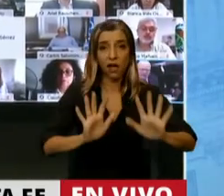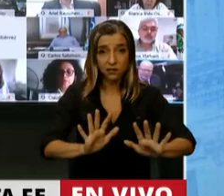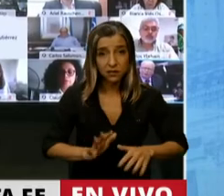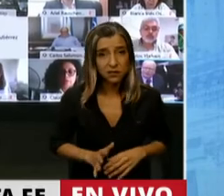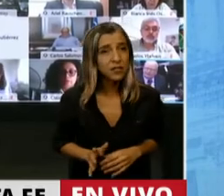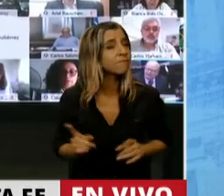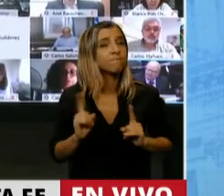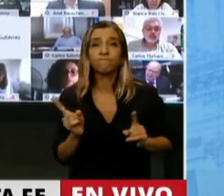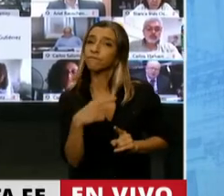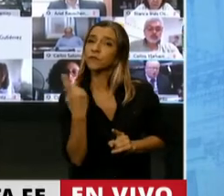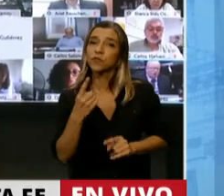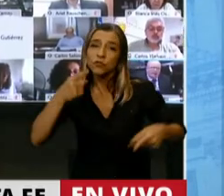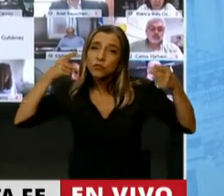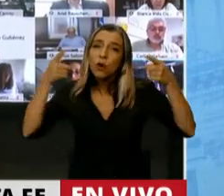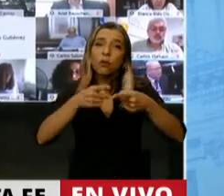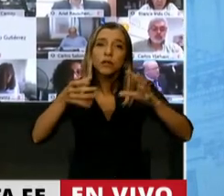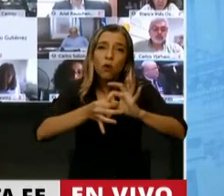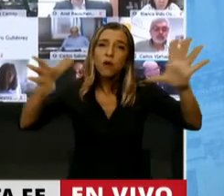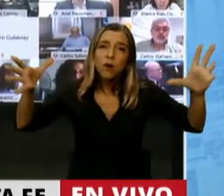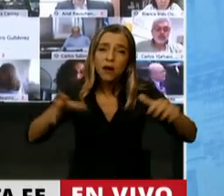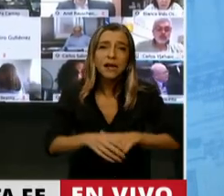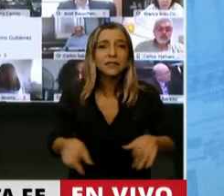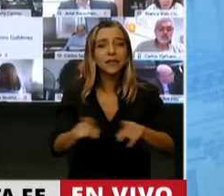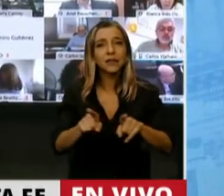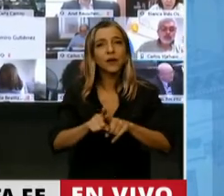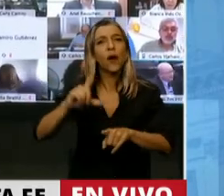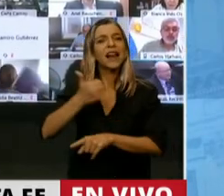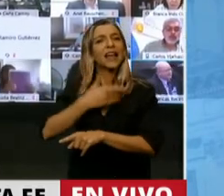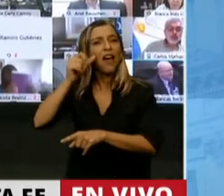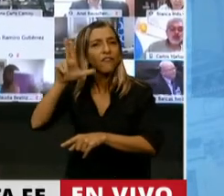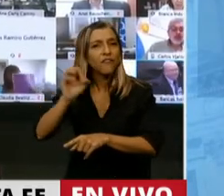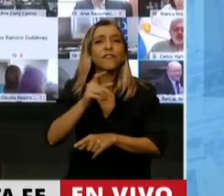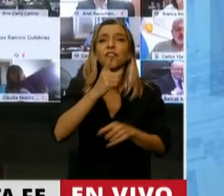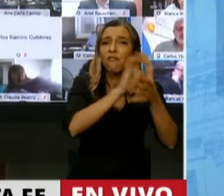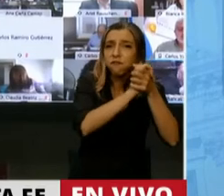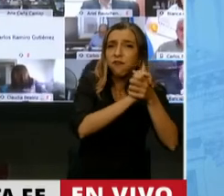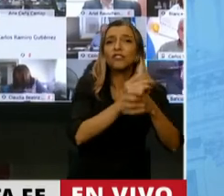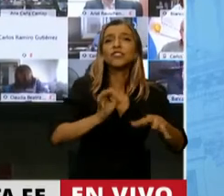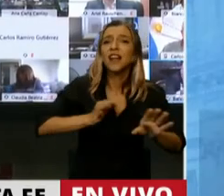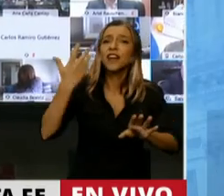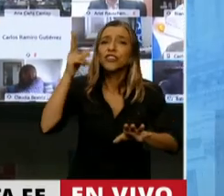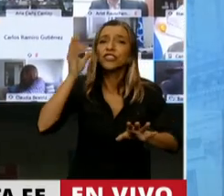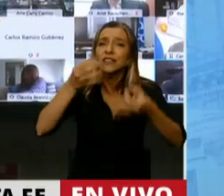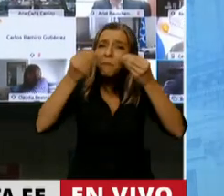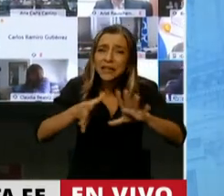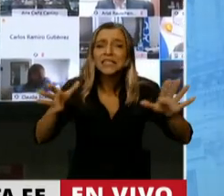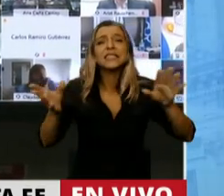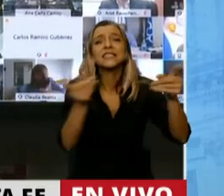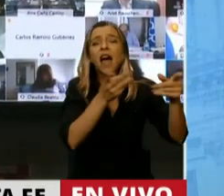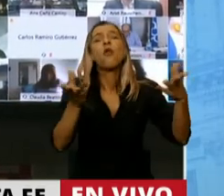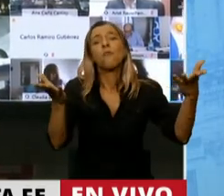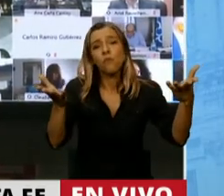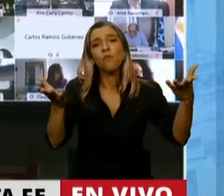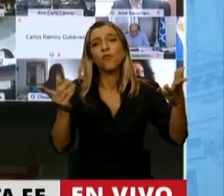Y ojalá, como hicieron Alfonsín y Cafiel en los 80, a partir de ese reconocimiento y esa polarización democrática entre